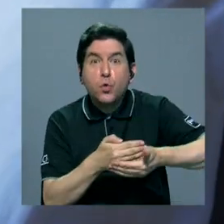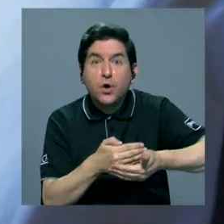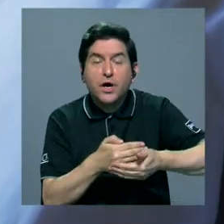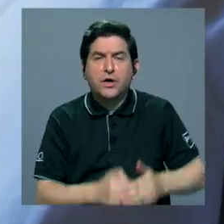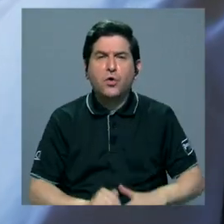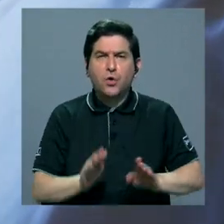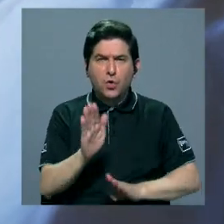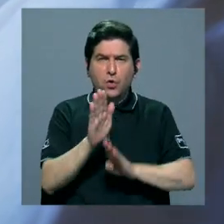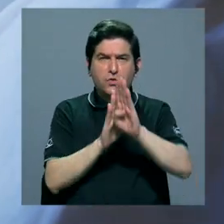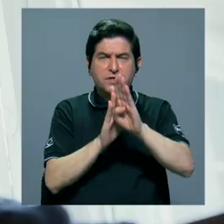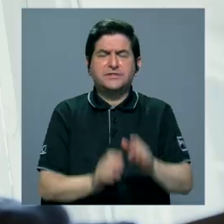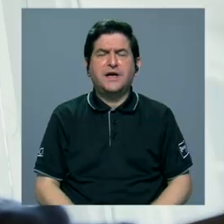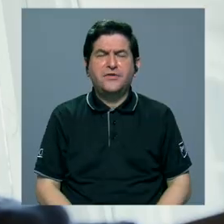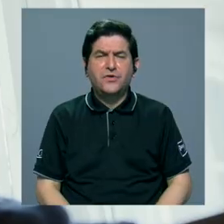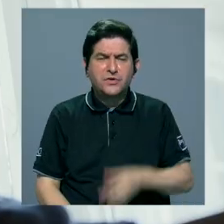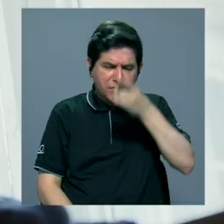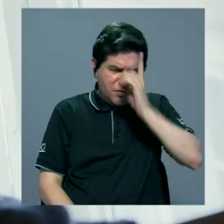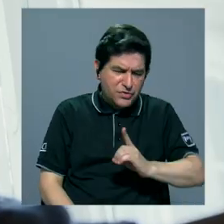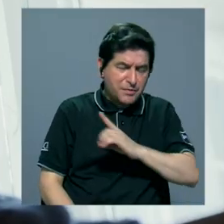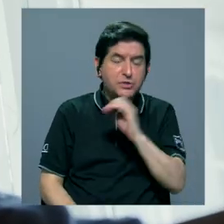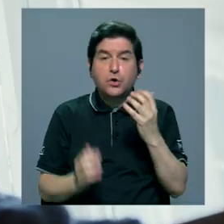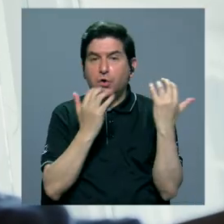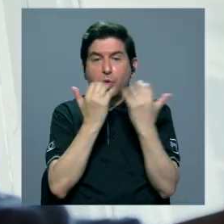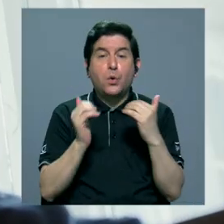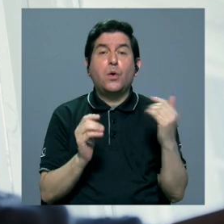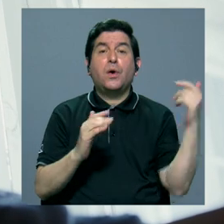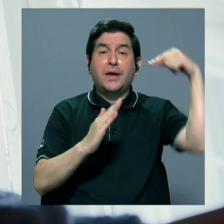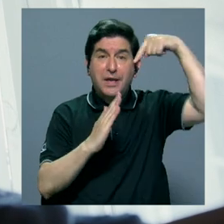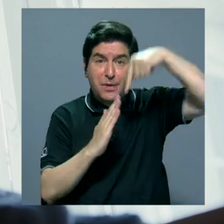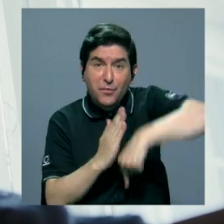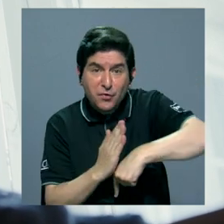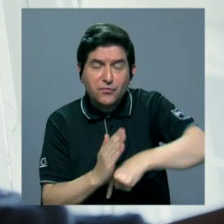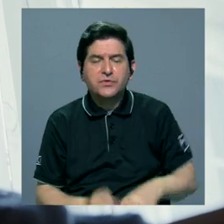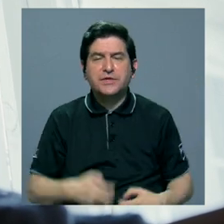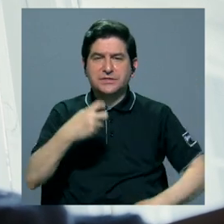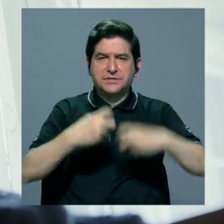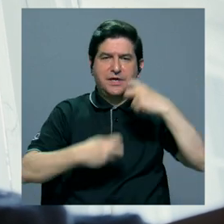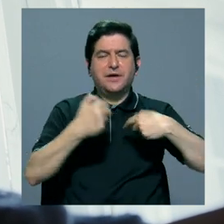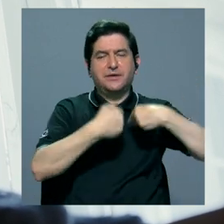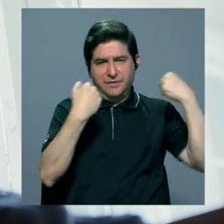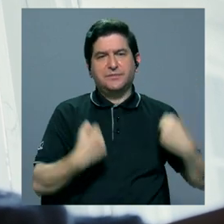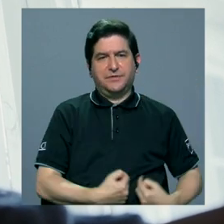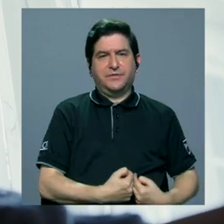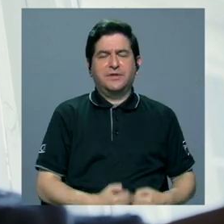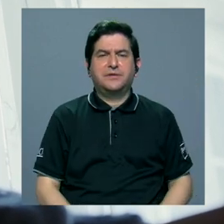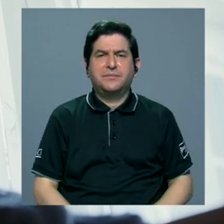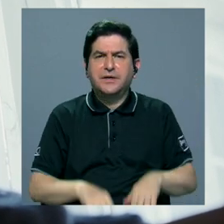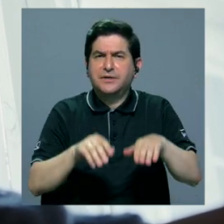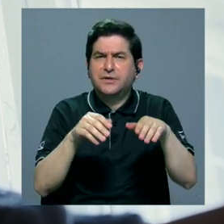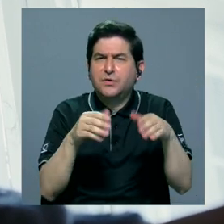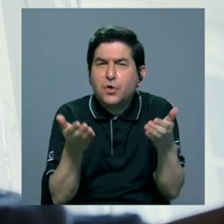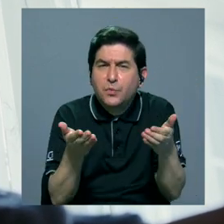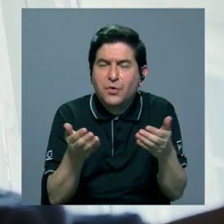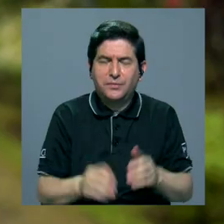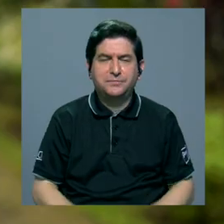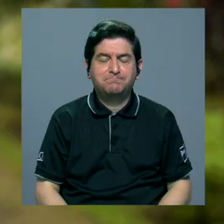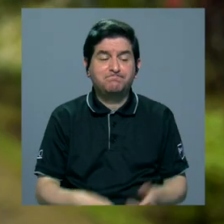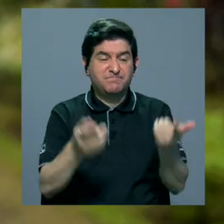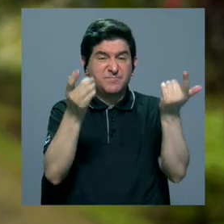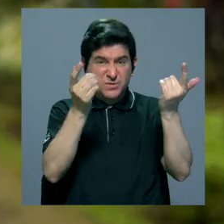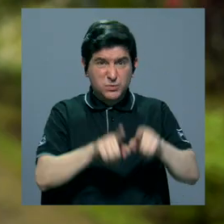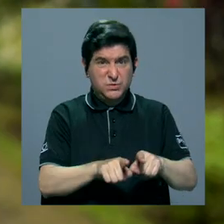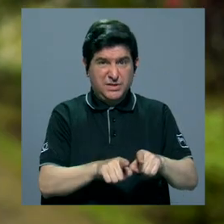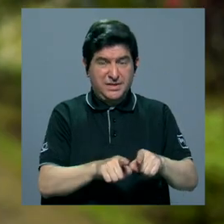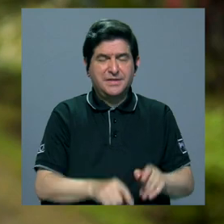desarrollan un cuadro depresión-ansiedad que puede agravar el evento cardiovascular. ¿De qué manera? Lo que puede pasar